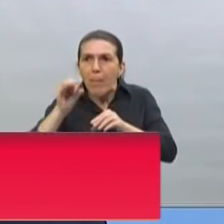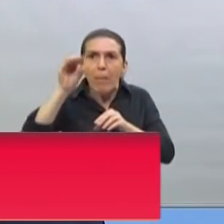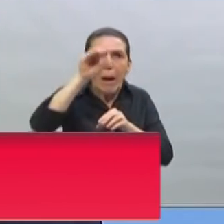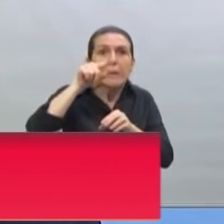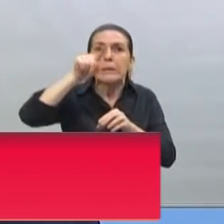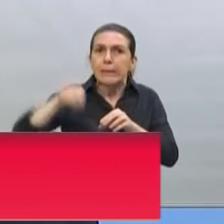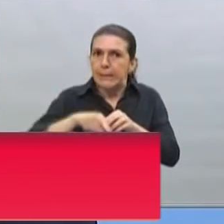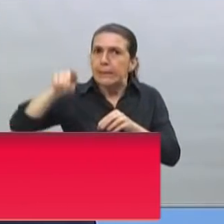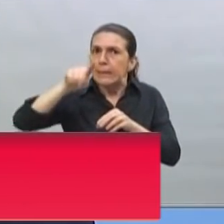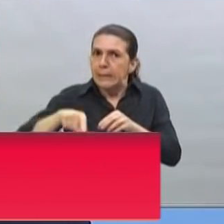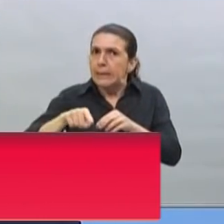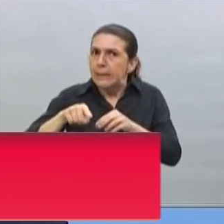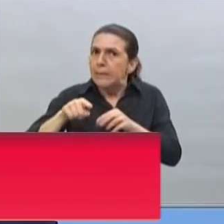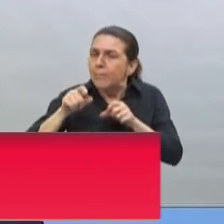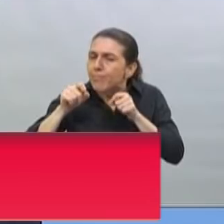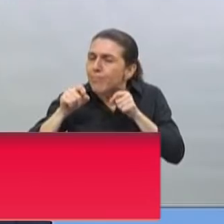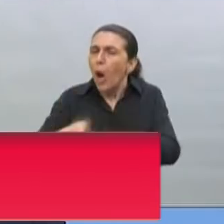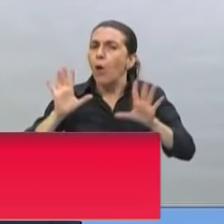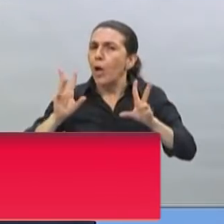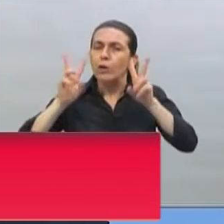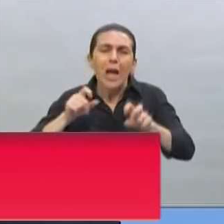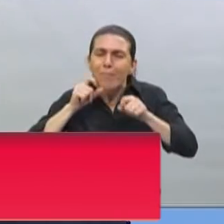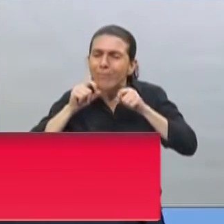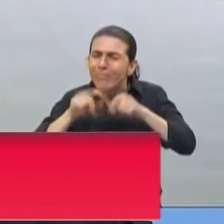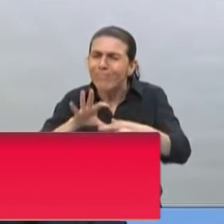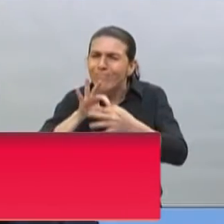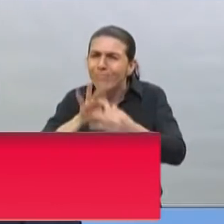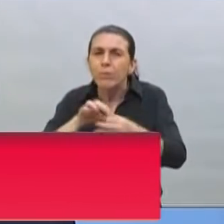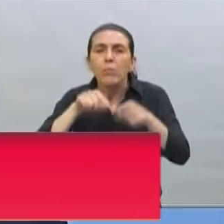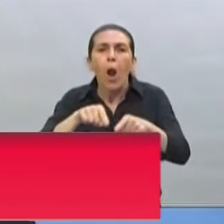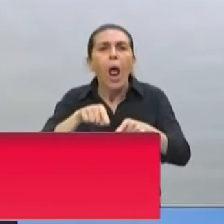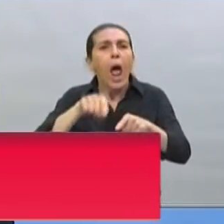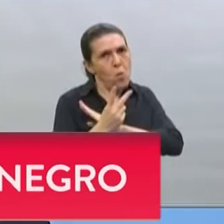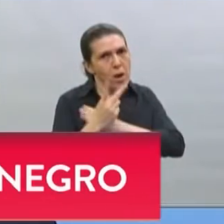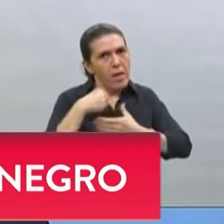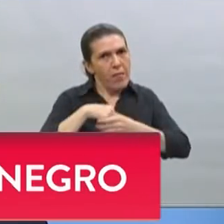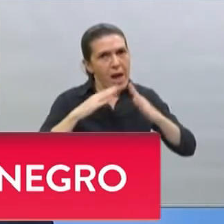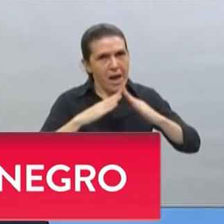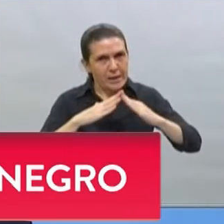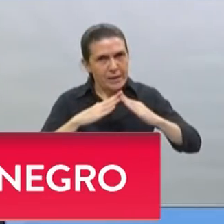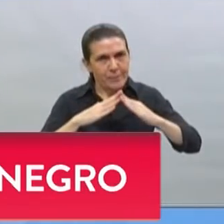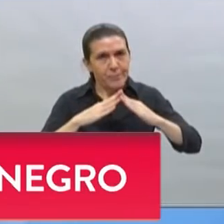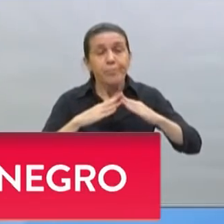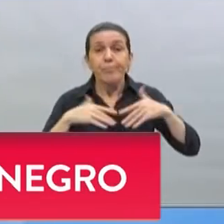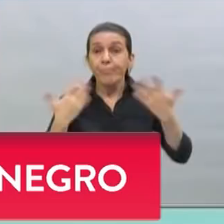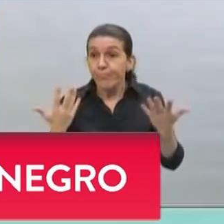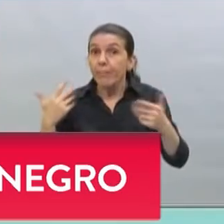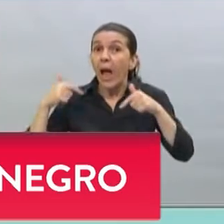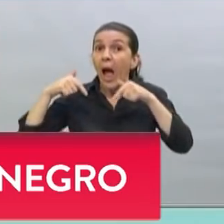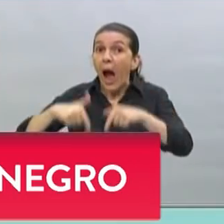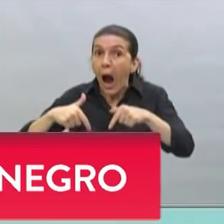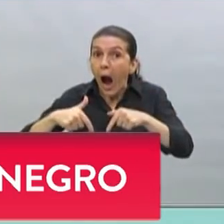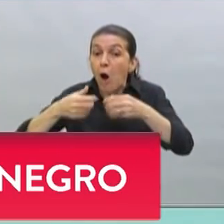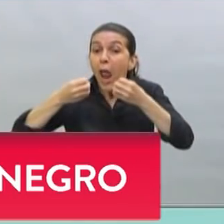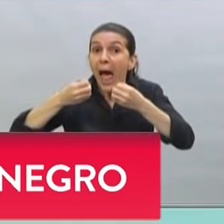singular, porque allí se concentra gran parte de la epidemia. Ahora empieza